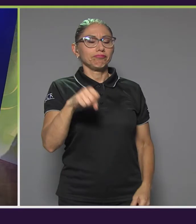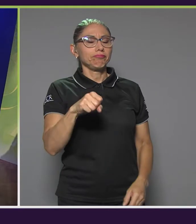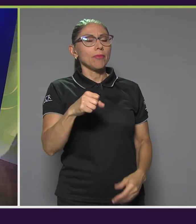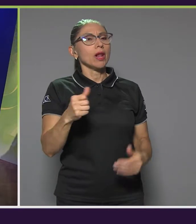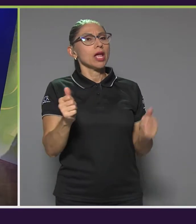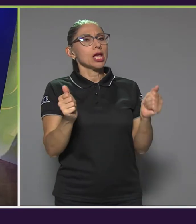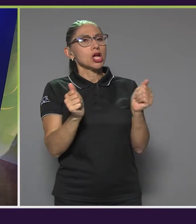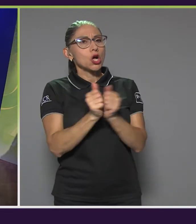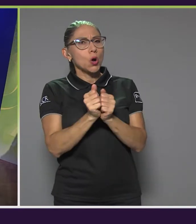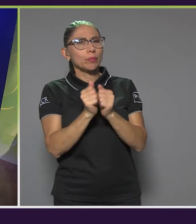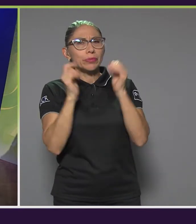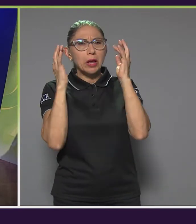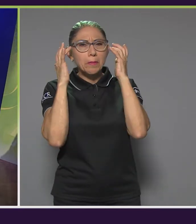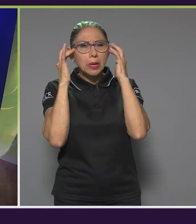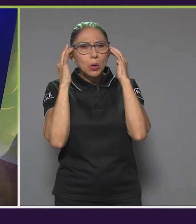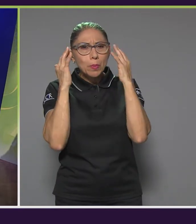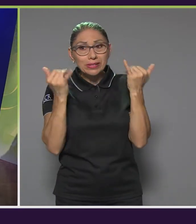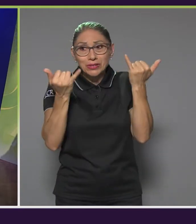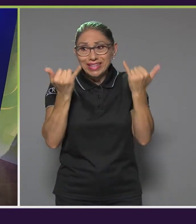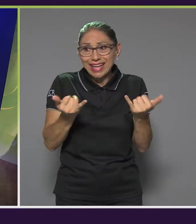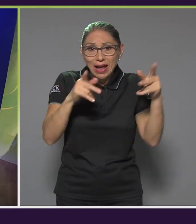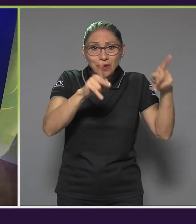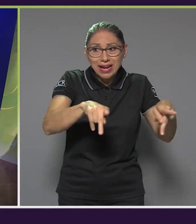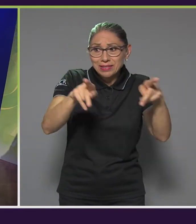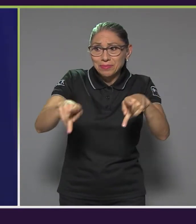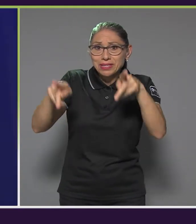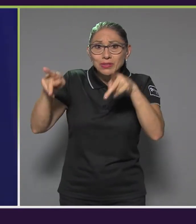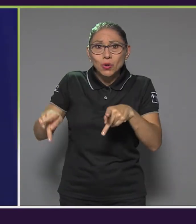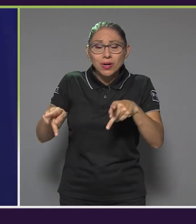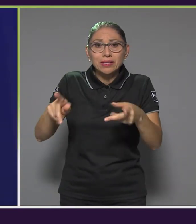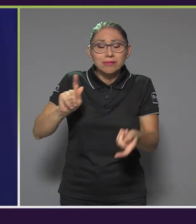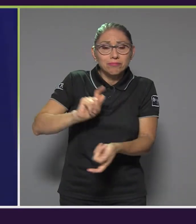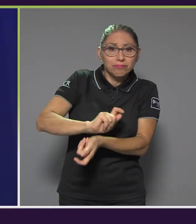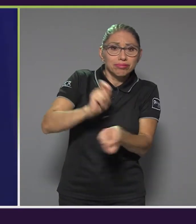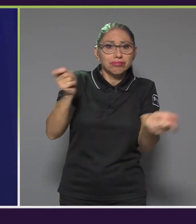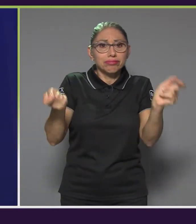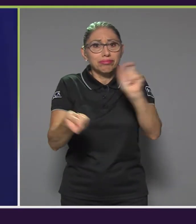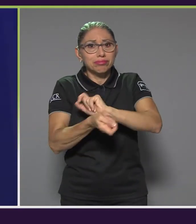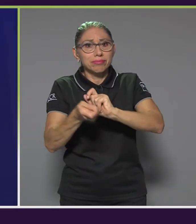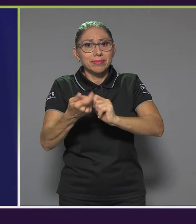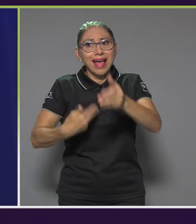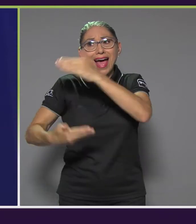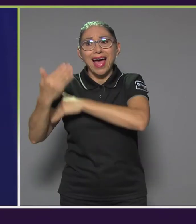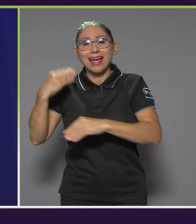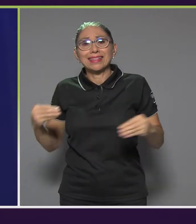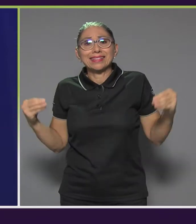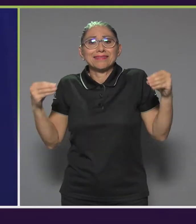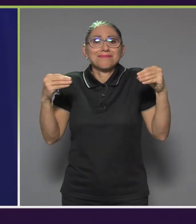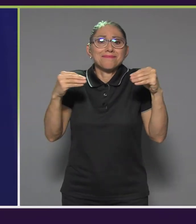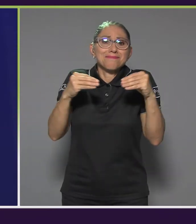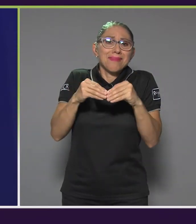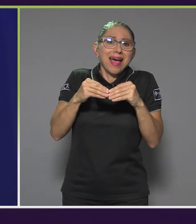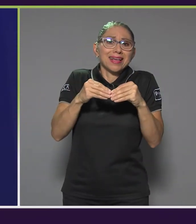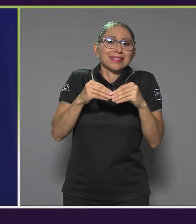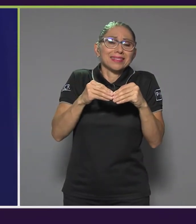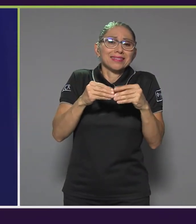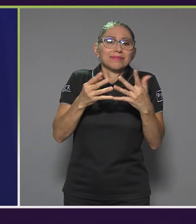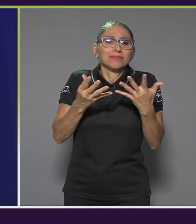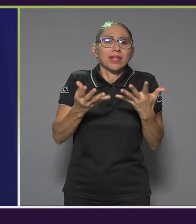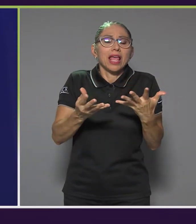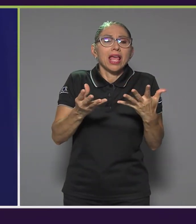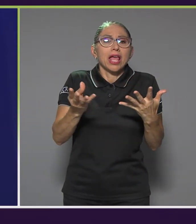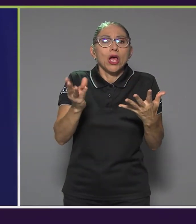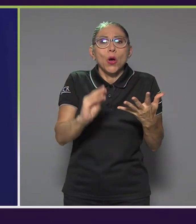las pirámides poblacionales están revirtiendo a nivel de los países. La OMS por allá del 2005,